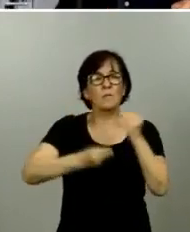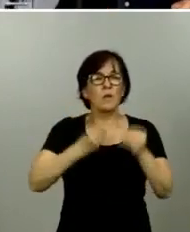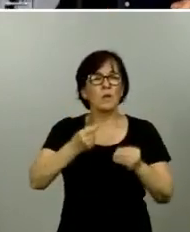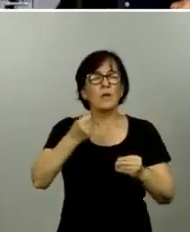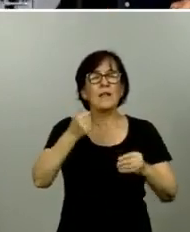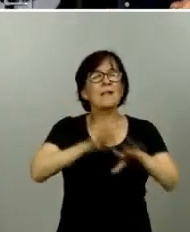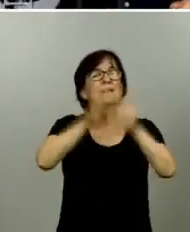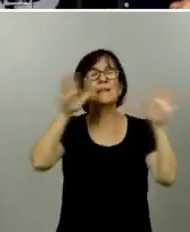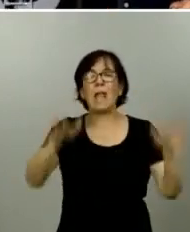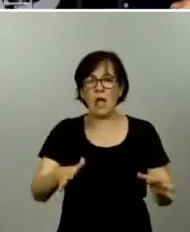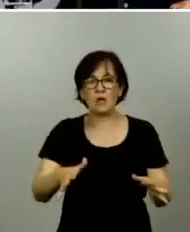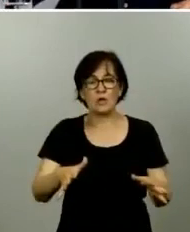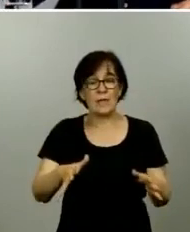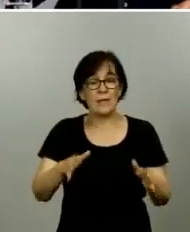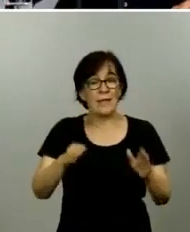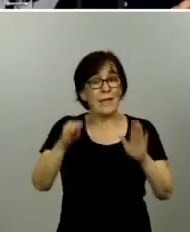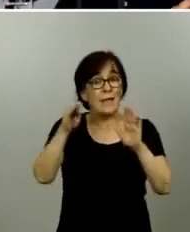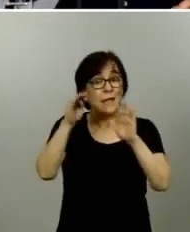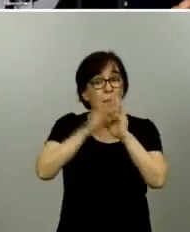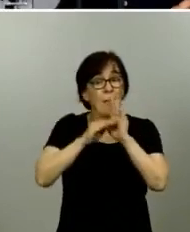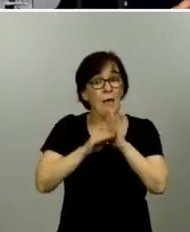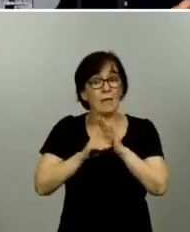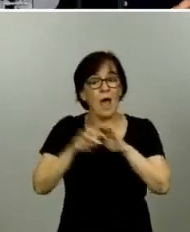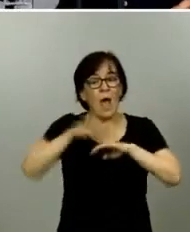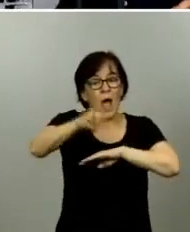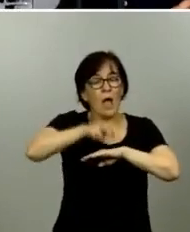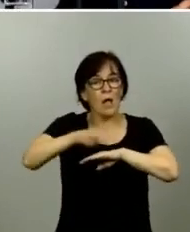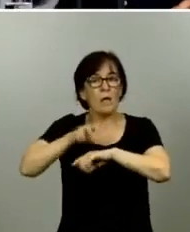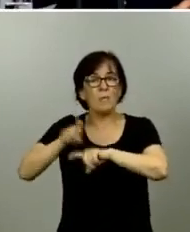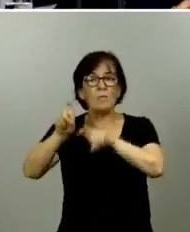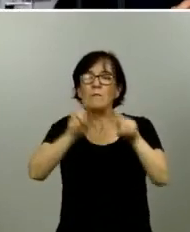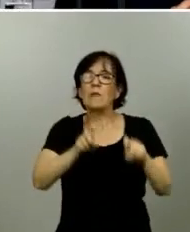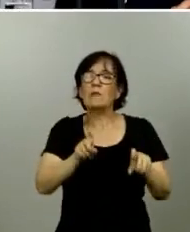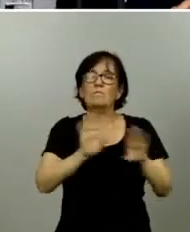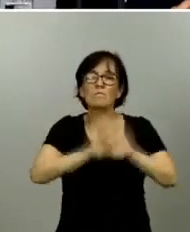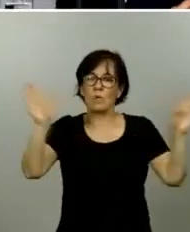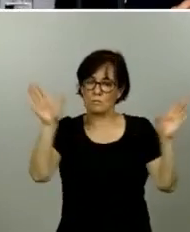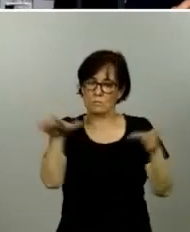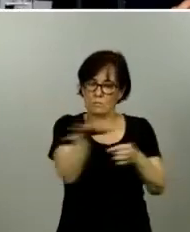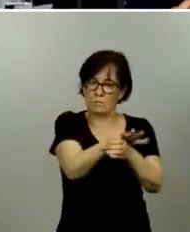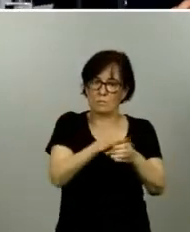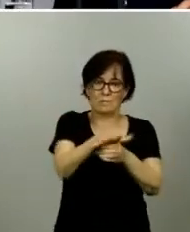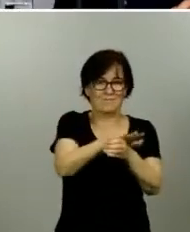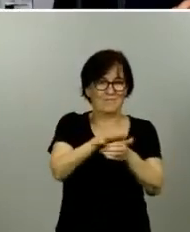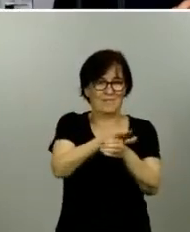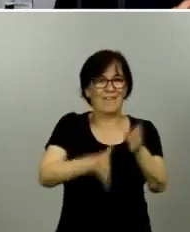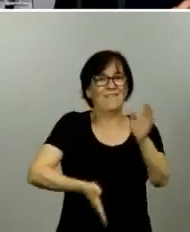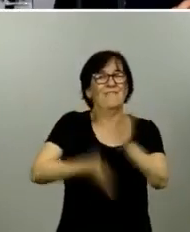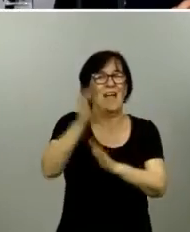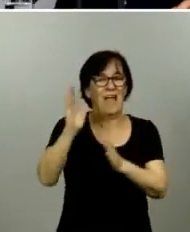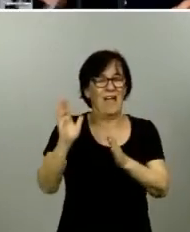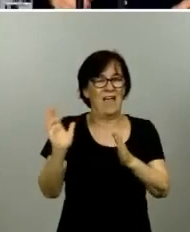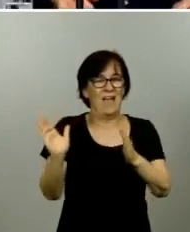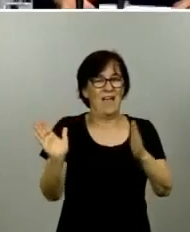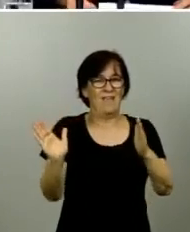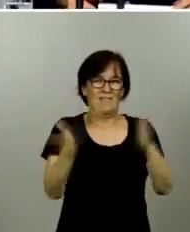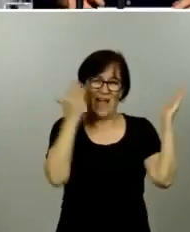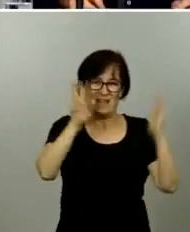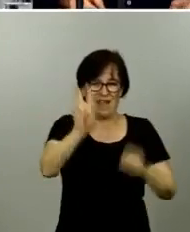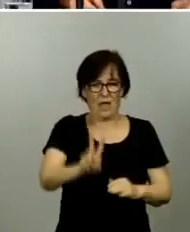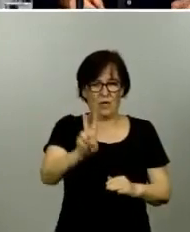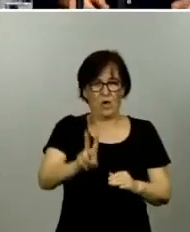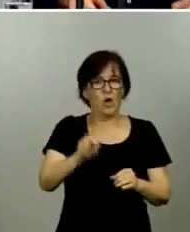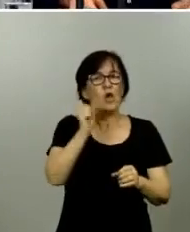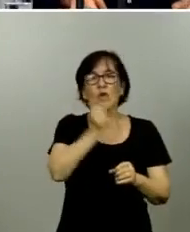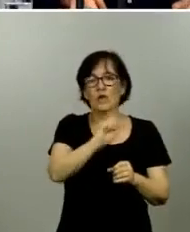que las medidas de movilidad se circunscriben a la comarca que pasa a fase 2 y no a la provincia de